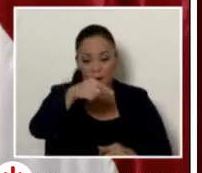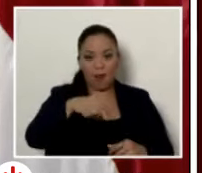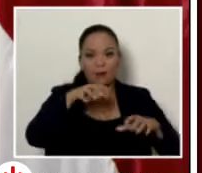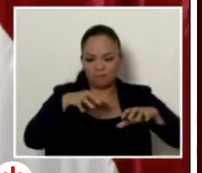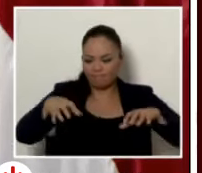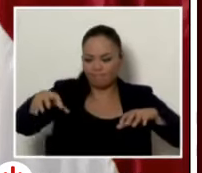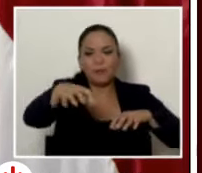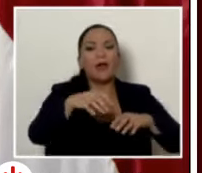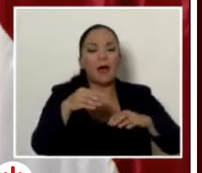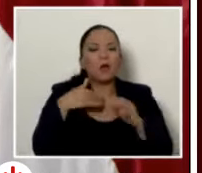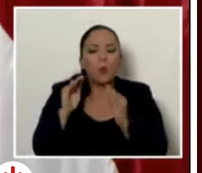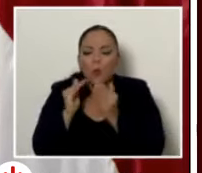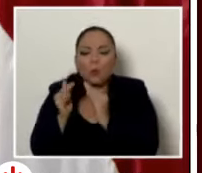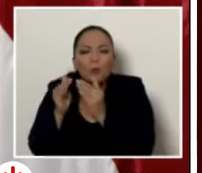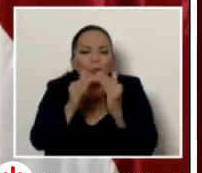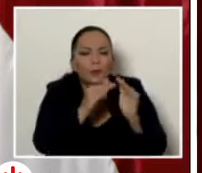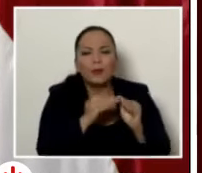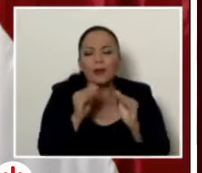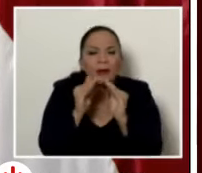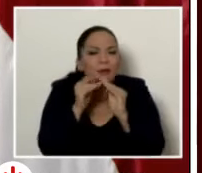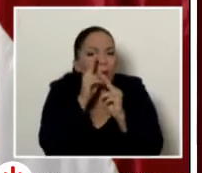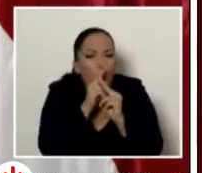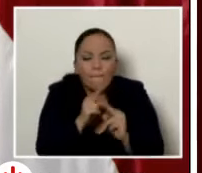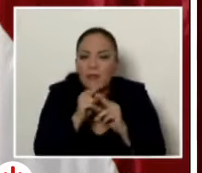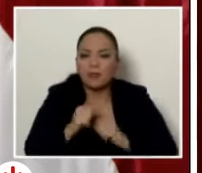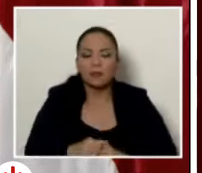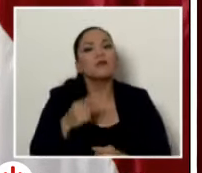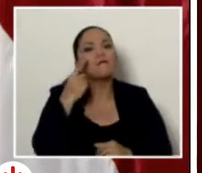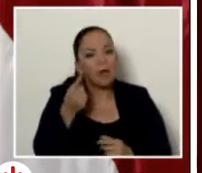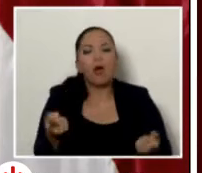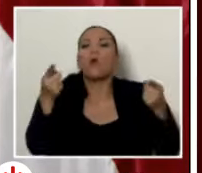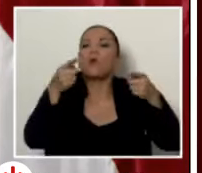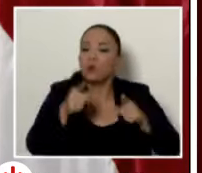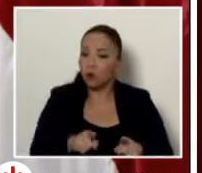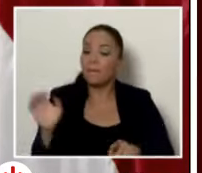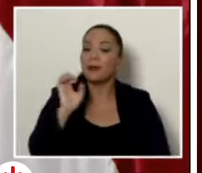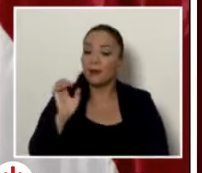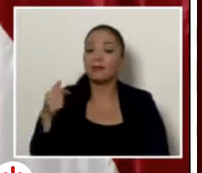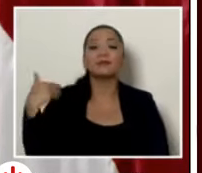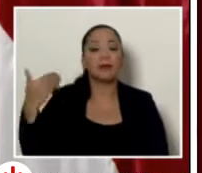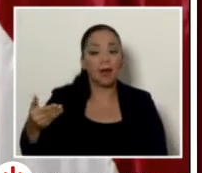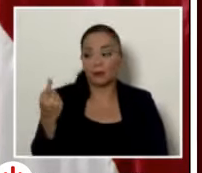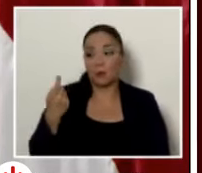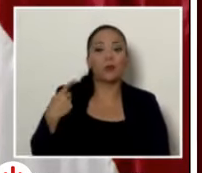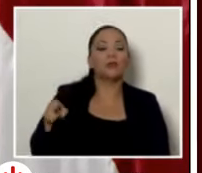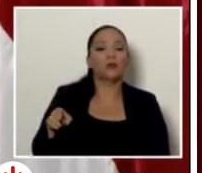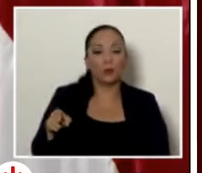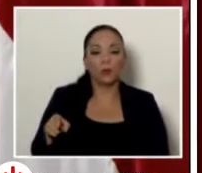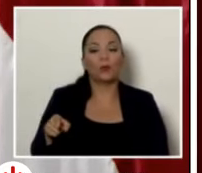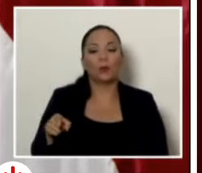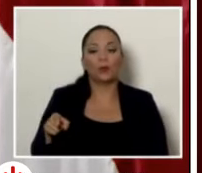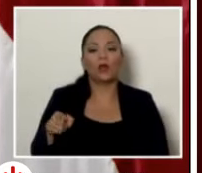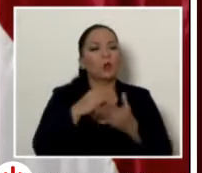en madera y si ocurrió estado comentado y ahora dice ah no no es que fueron a fregar nada